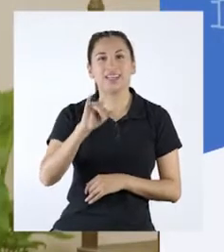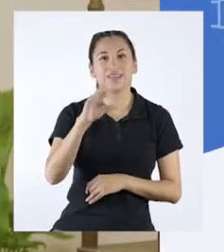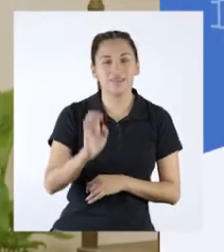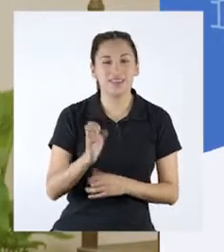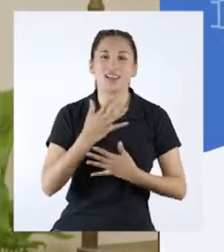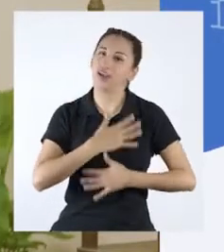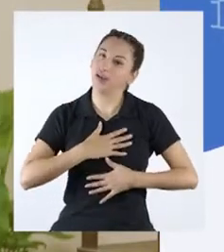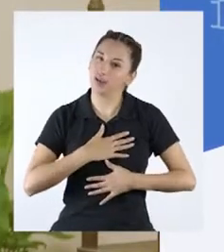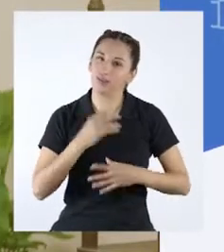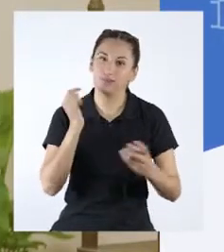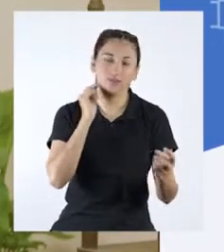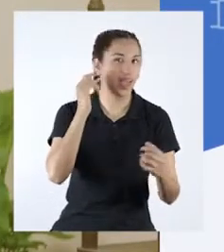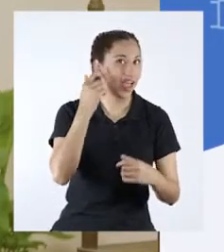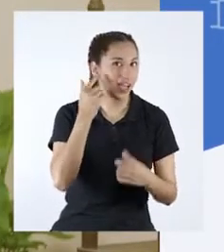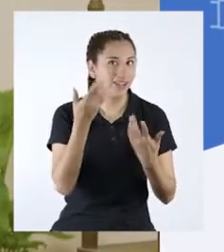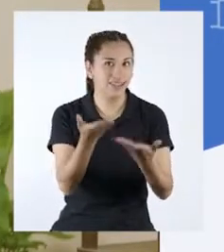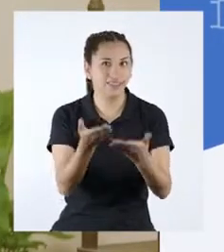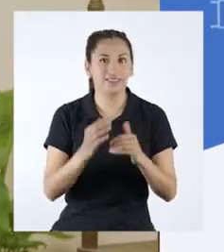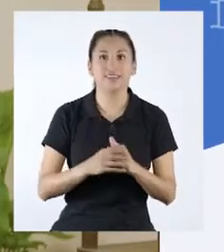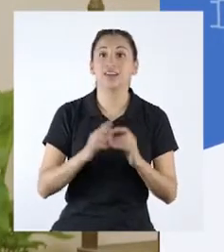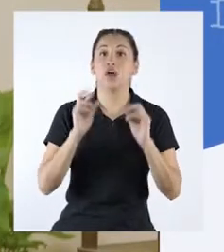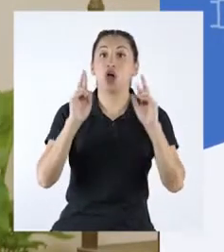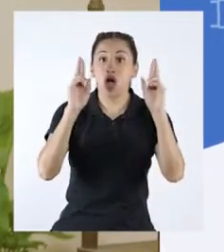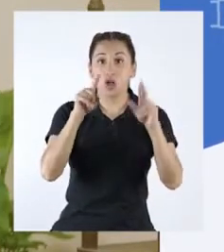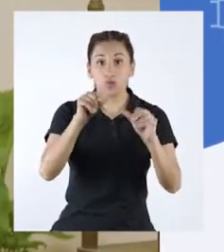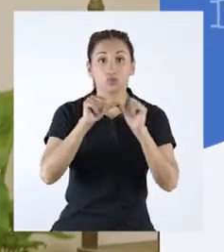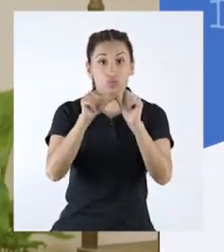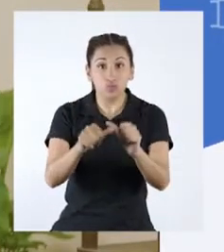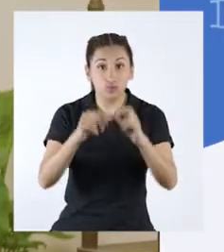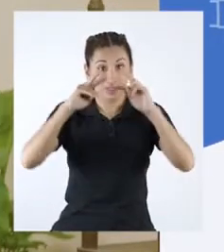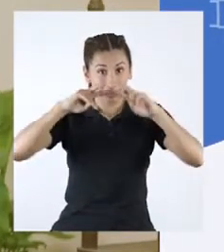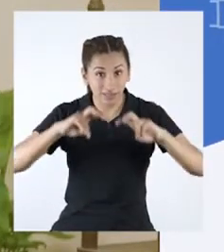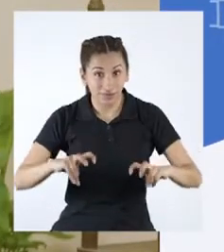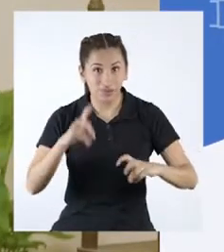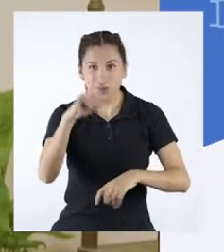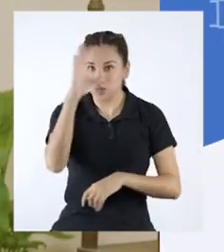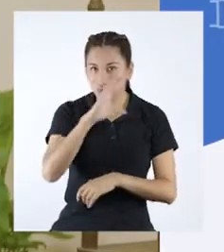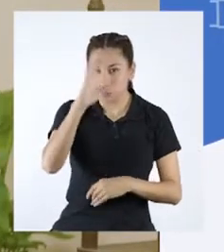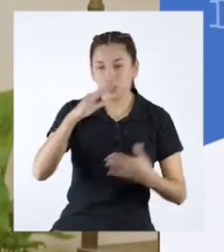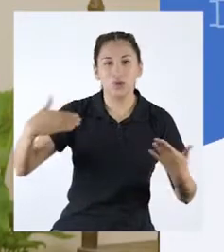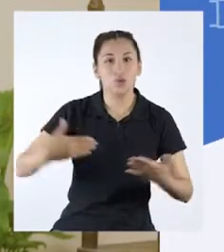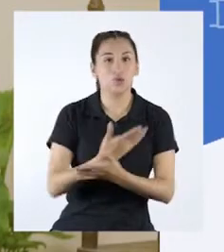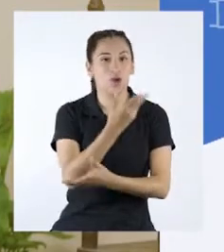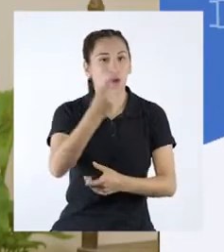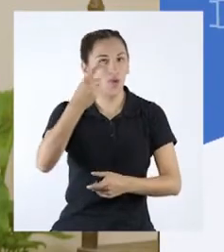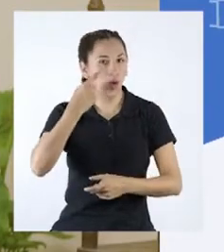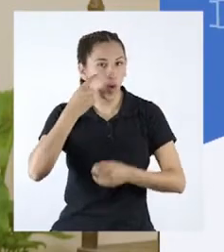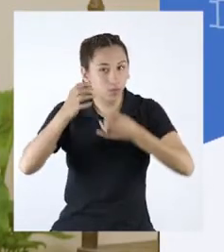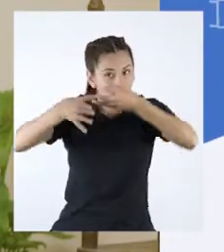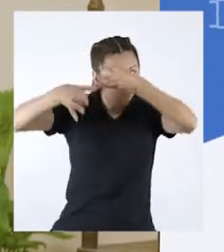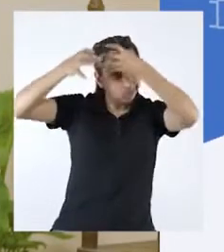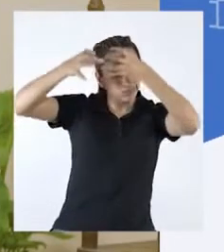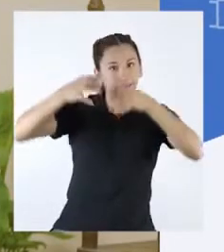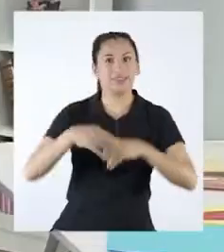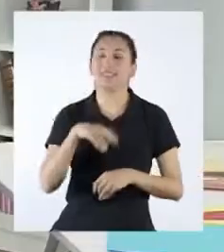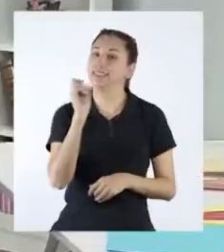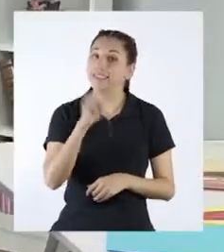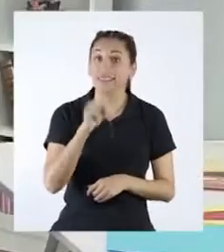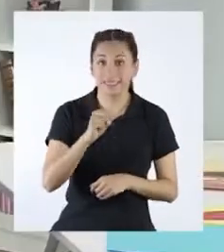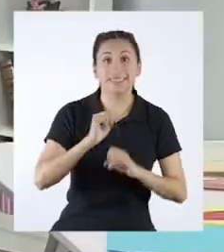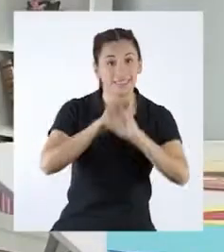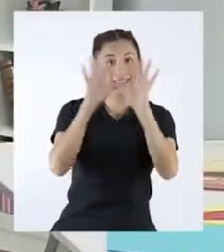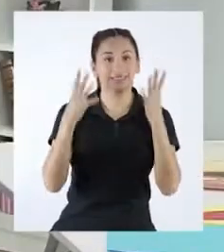Yamile. Qué gusto oír de ti. Espero que estés continuando con tus investigaciones en busca de nuevos conocimientos.